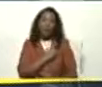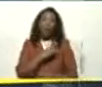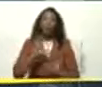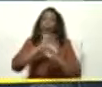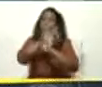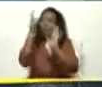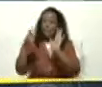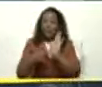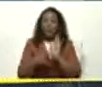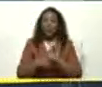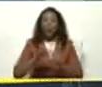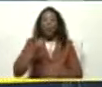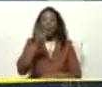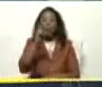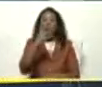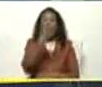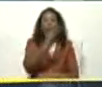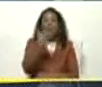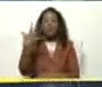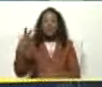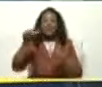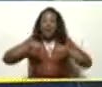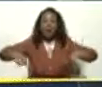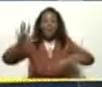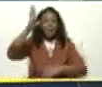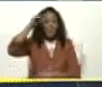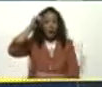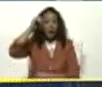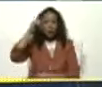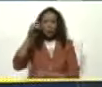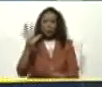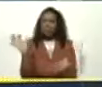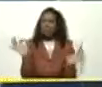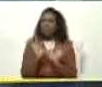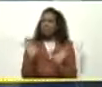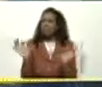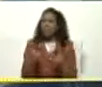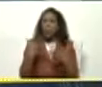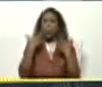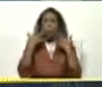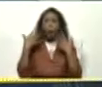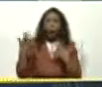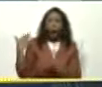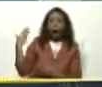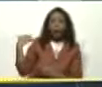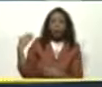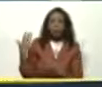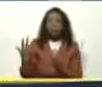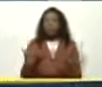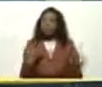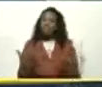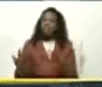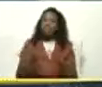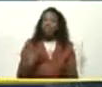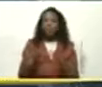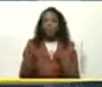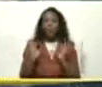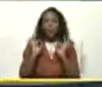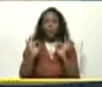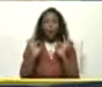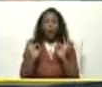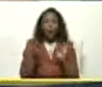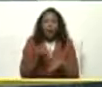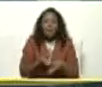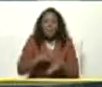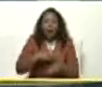12 laboratorios 45 salas de baño Que la sala de baño Presidente Es una cosa Que bueno Que parece mentira Es